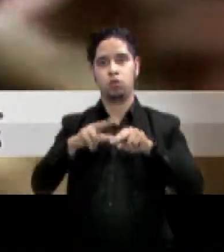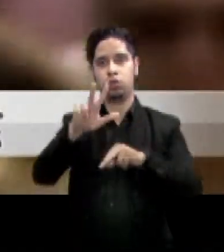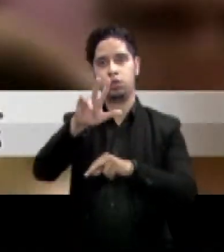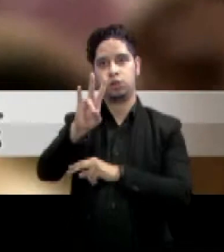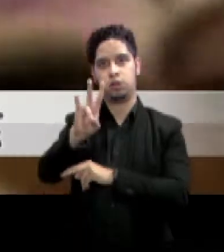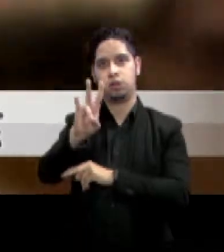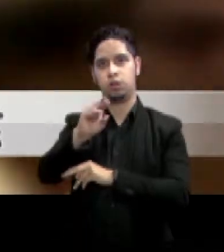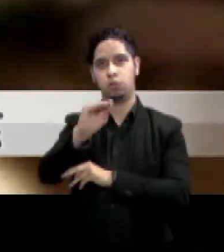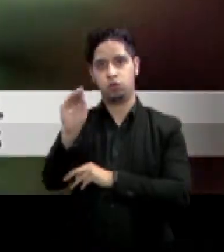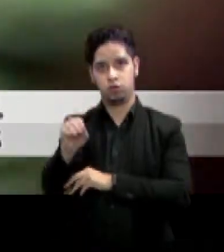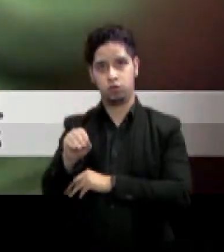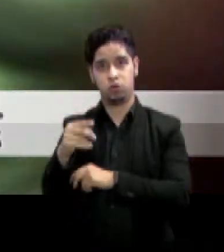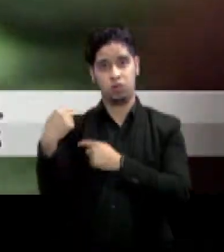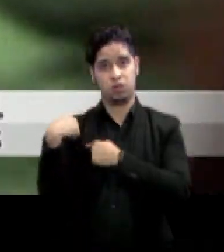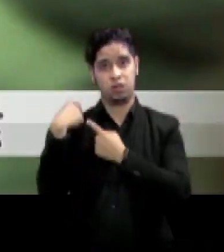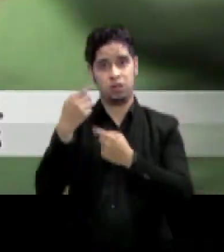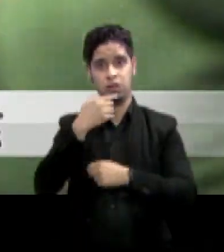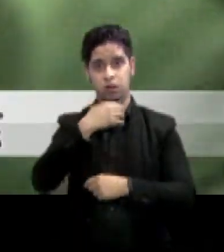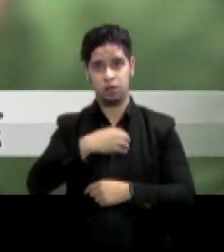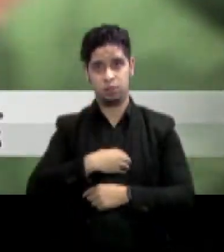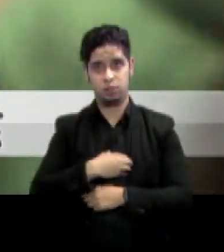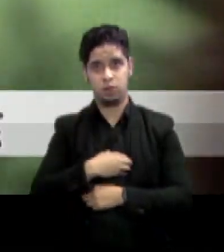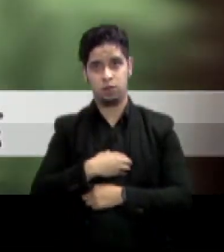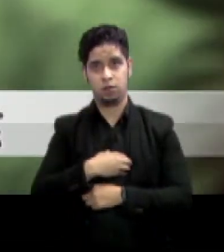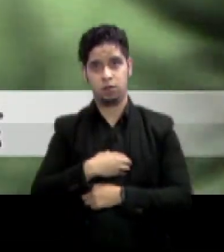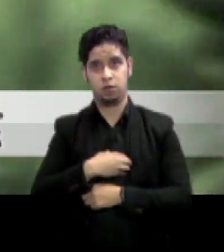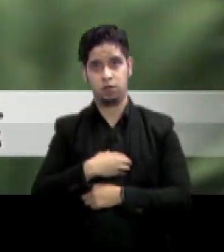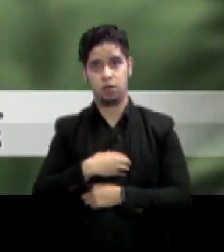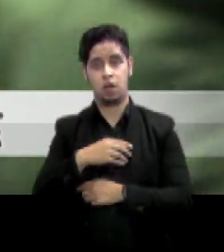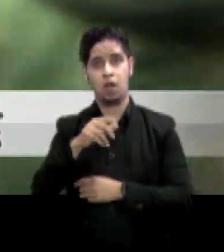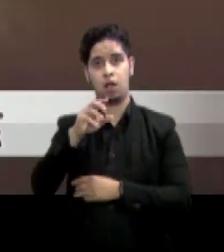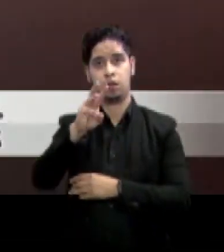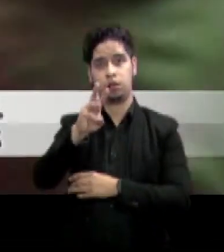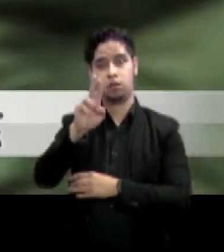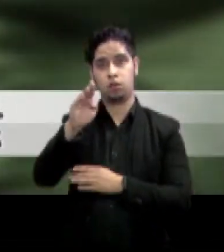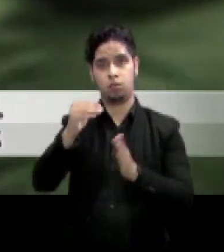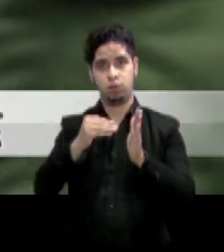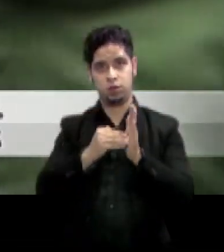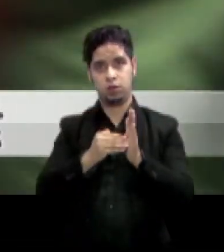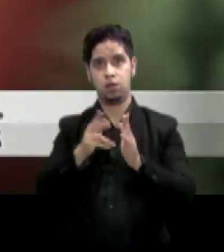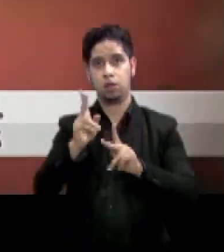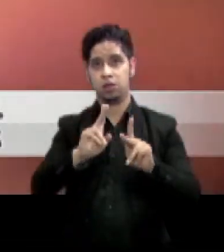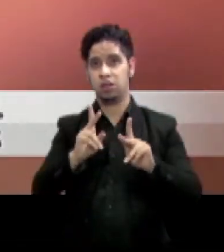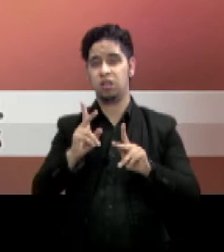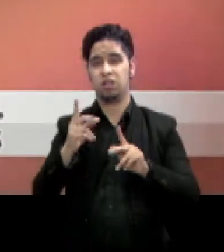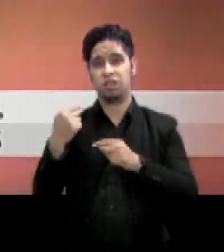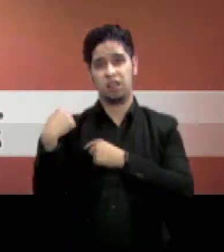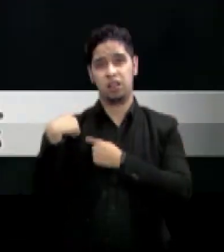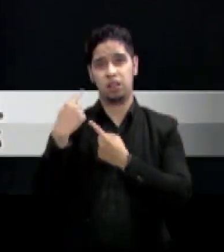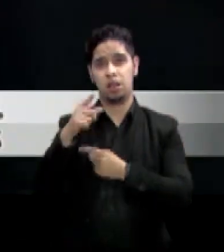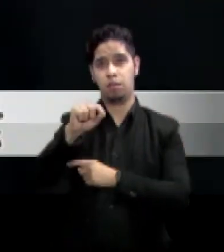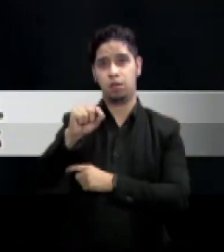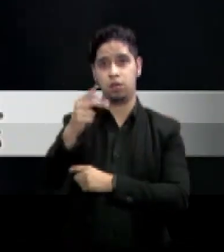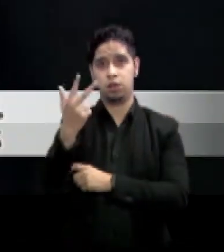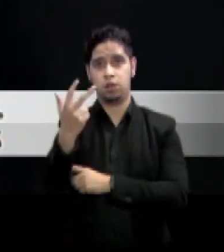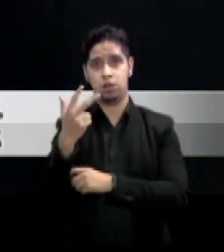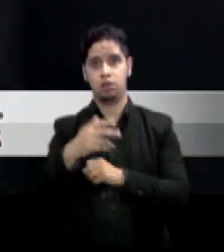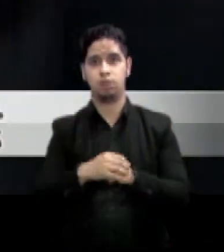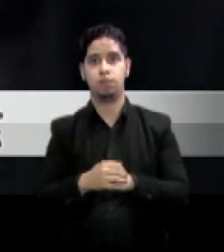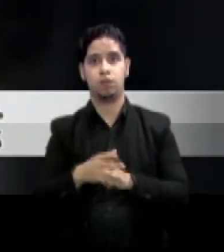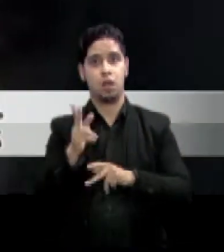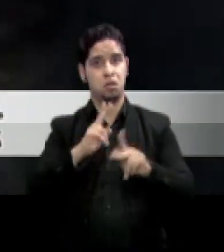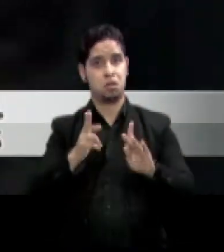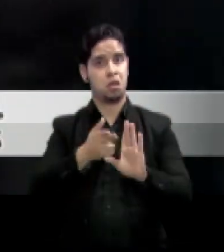La cifra equivale a 1.062, que se convierte en el registro más alto desde 2013. El total anual de las personas que han